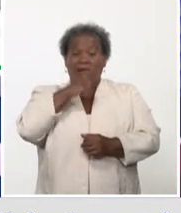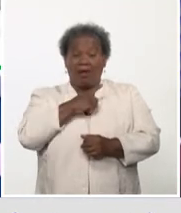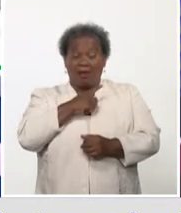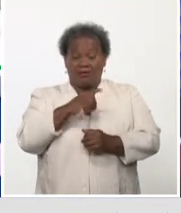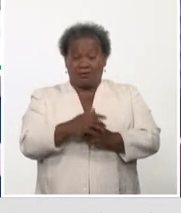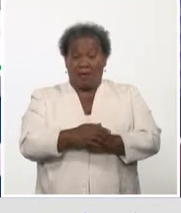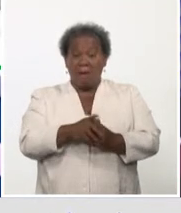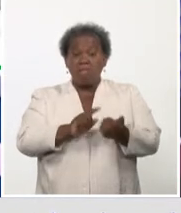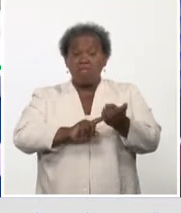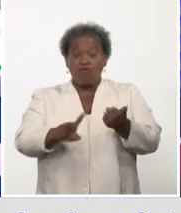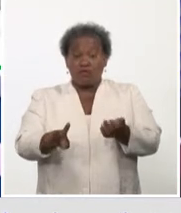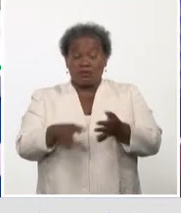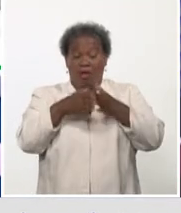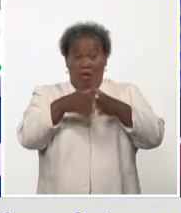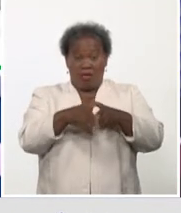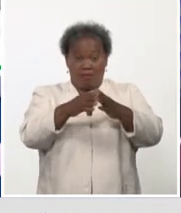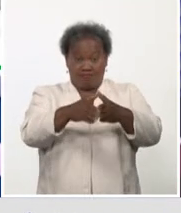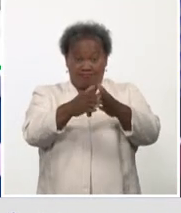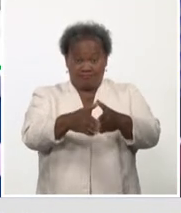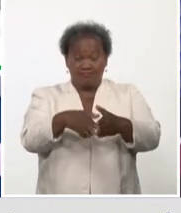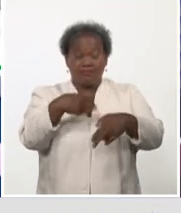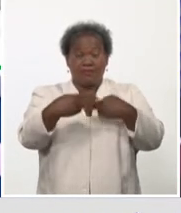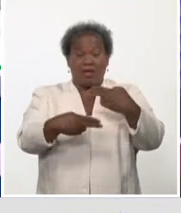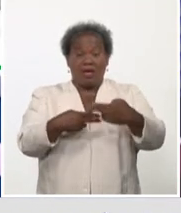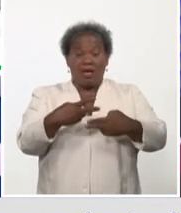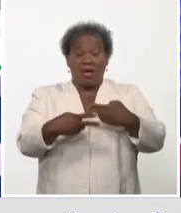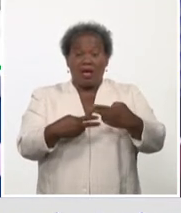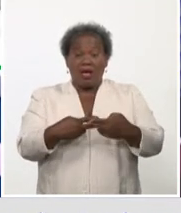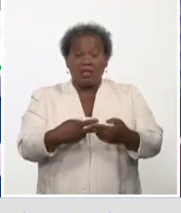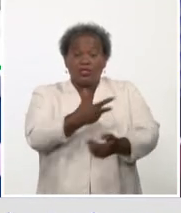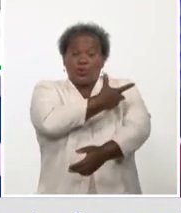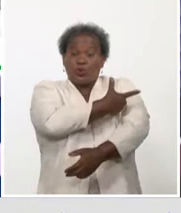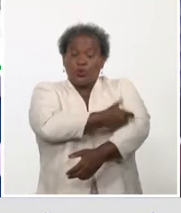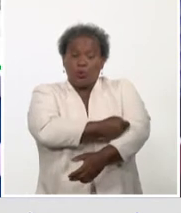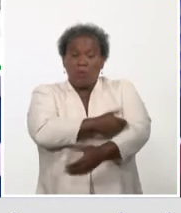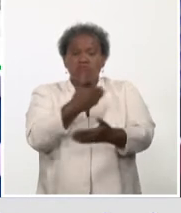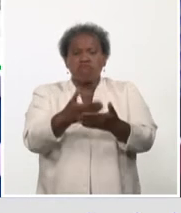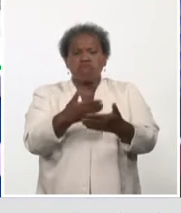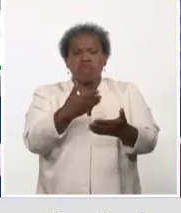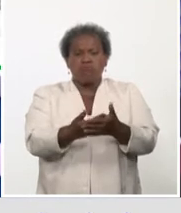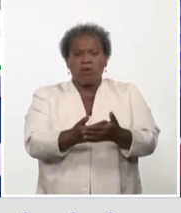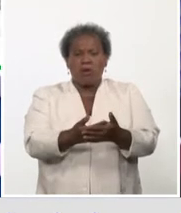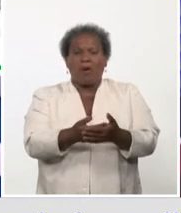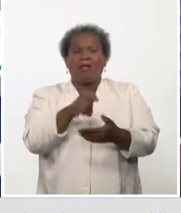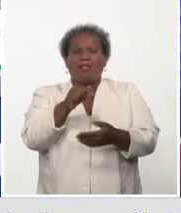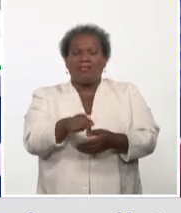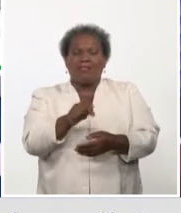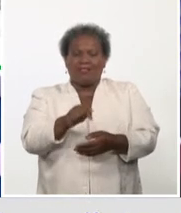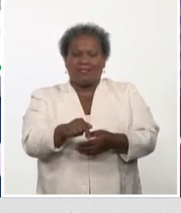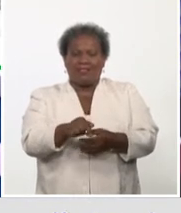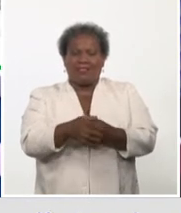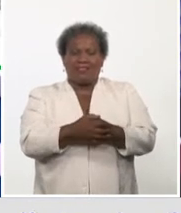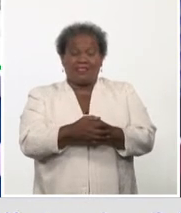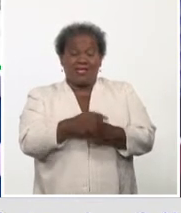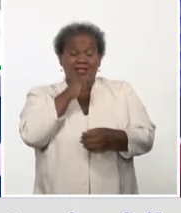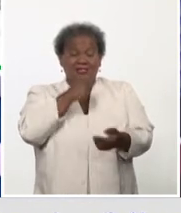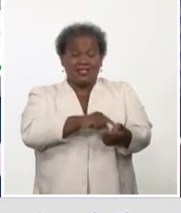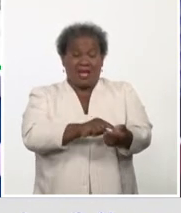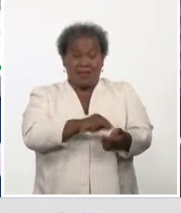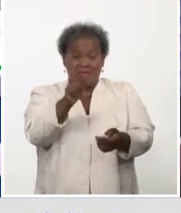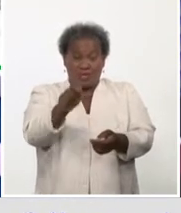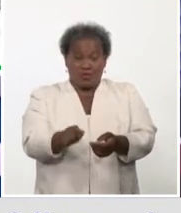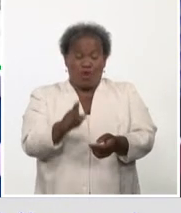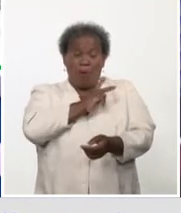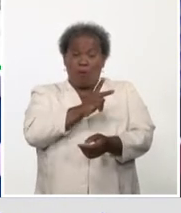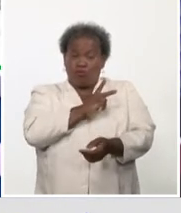provincia de Granma, se realiza la extracción de muestras de sangre en los más de 6.000 voluntarios que participaron en el estudio. Dicho